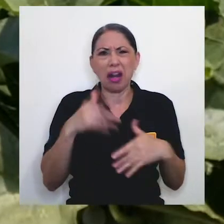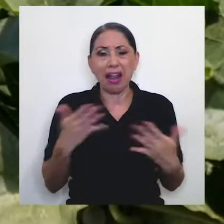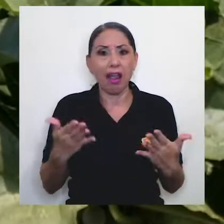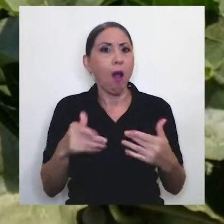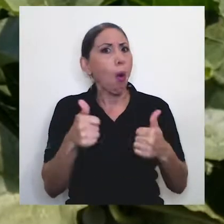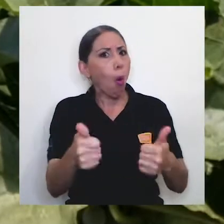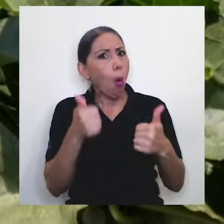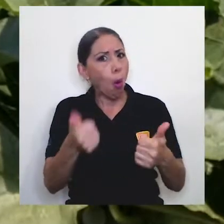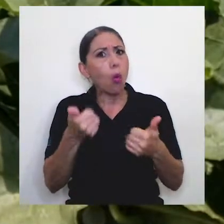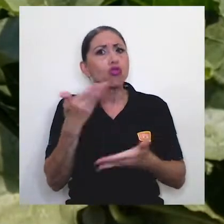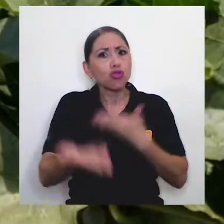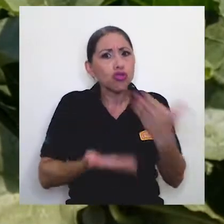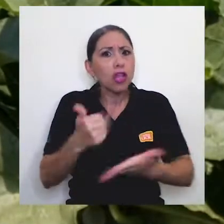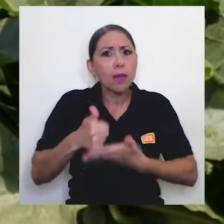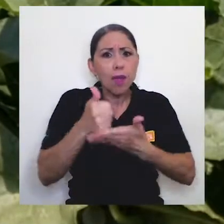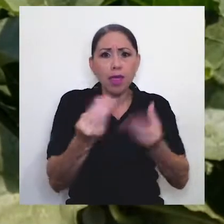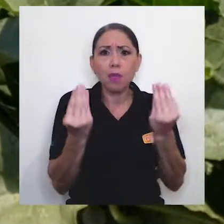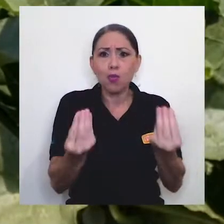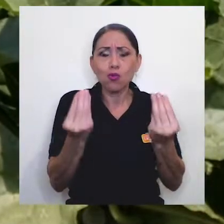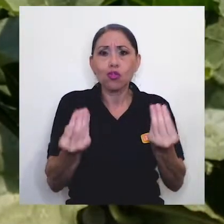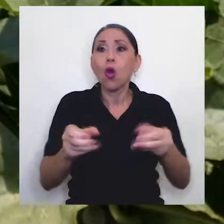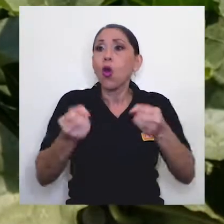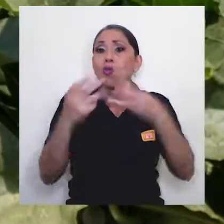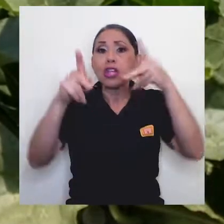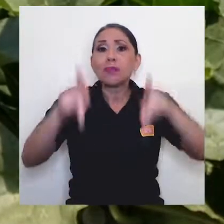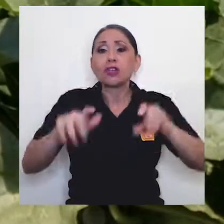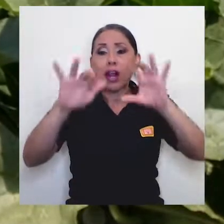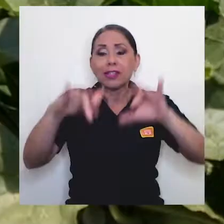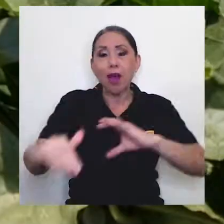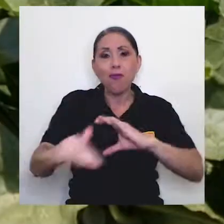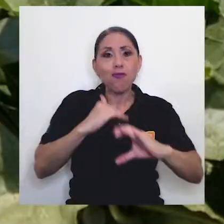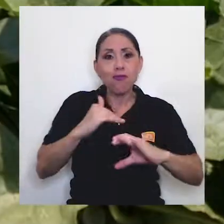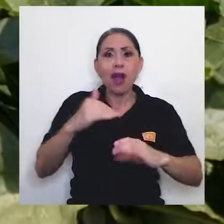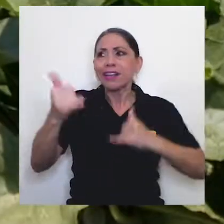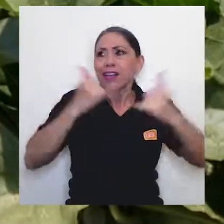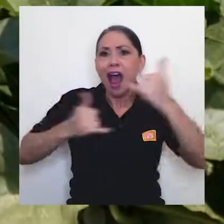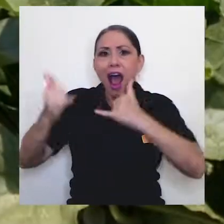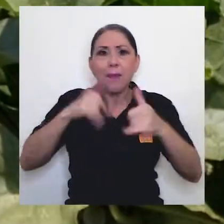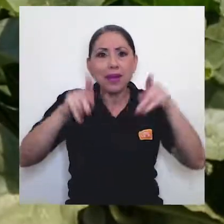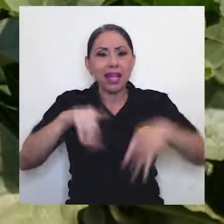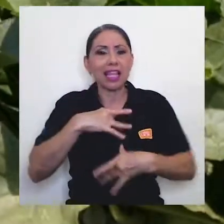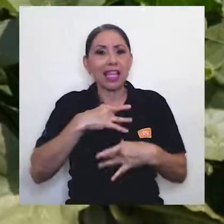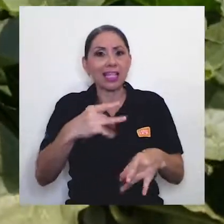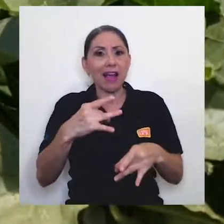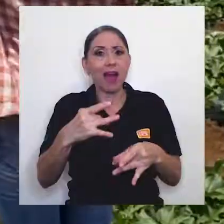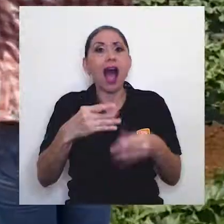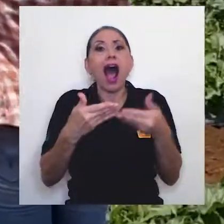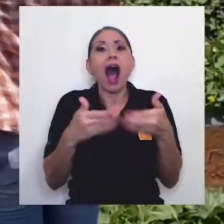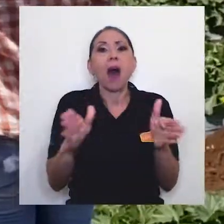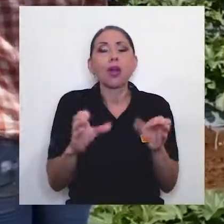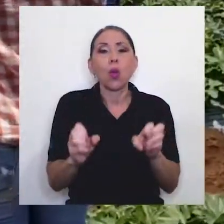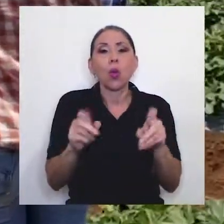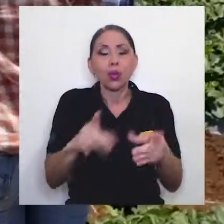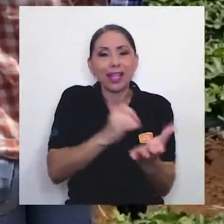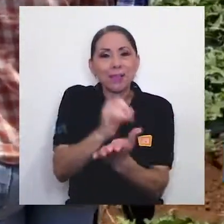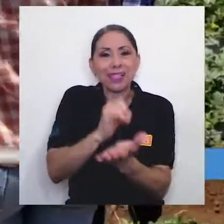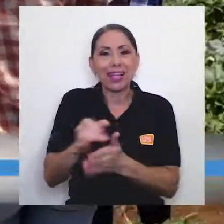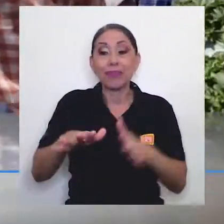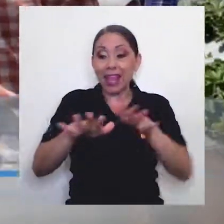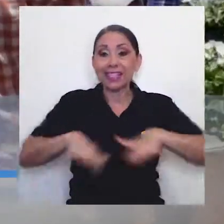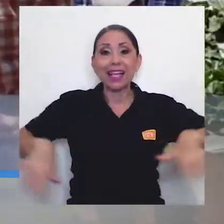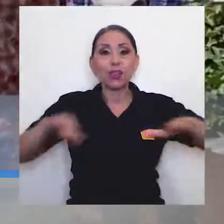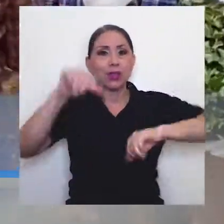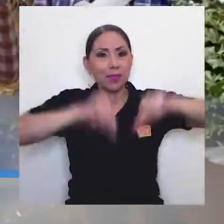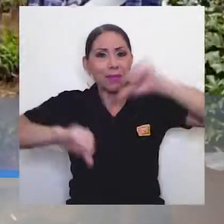uno a recibir correos o llamadas de gente que se interesa y se abren nuevas posibilidades de investigación. La estación experimental